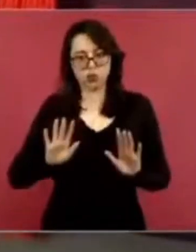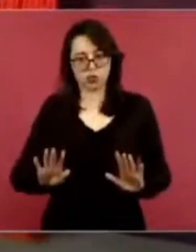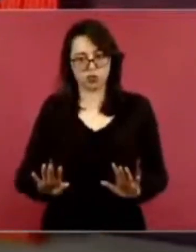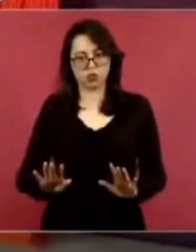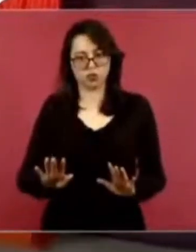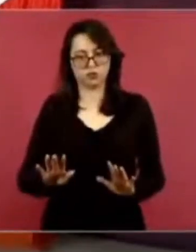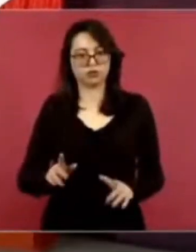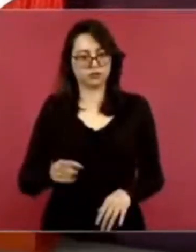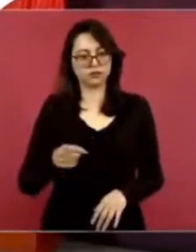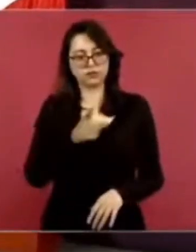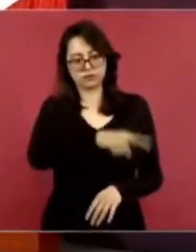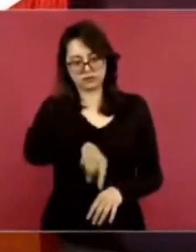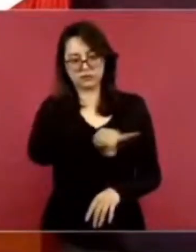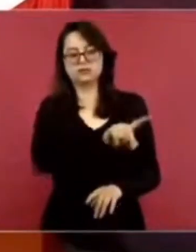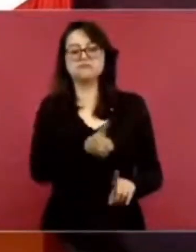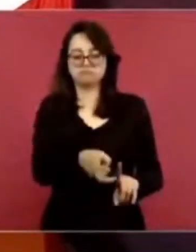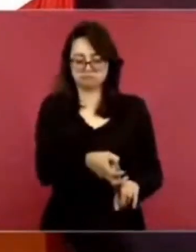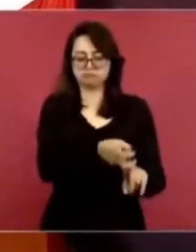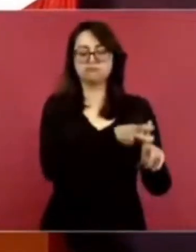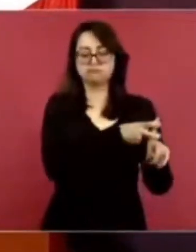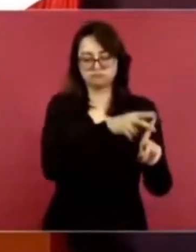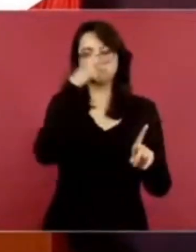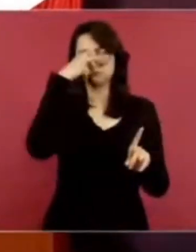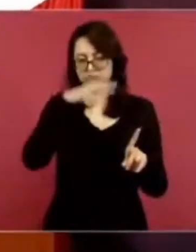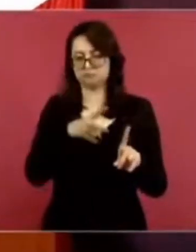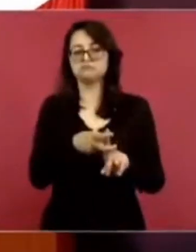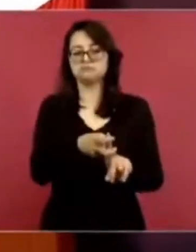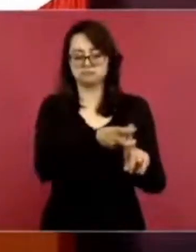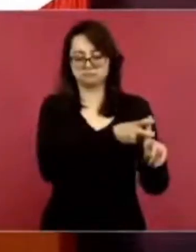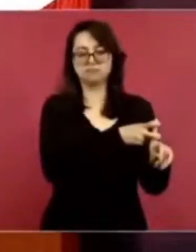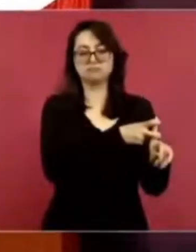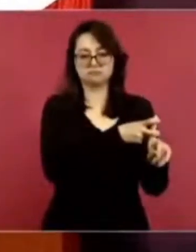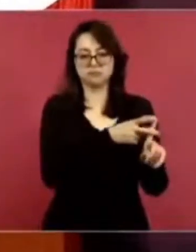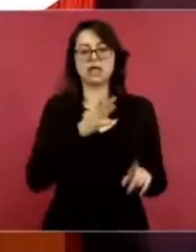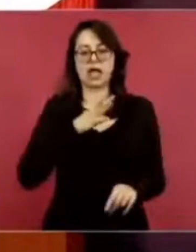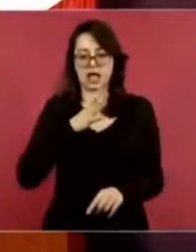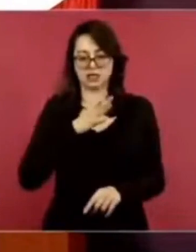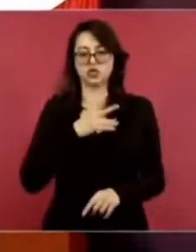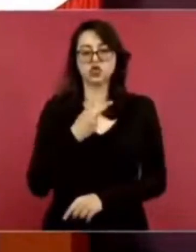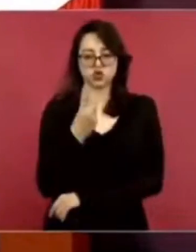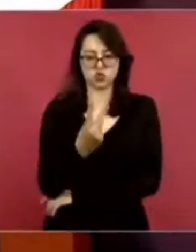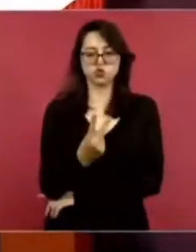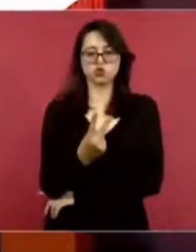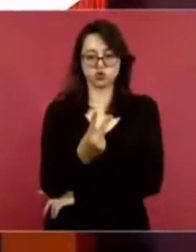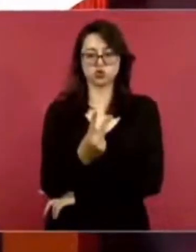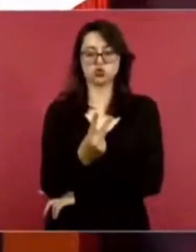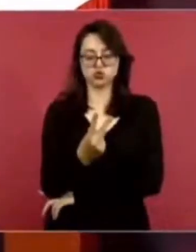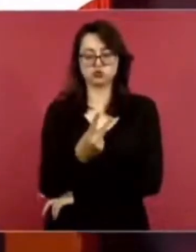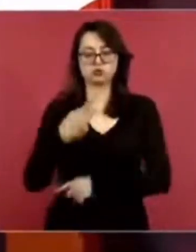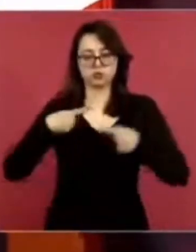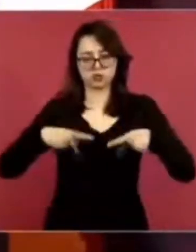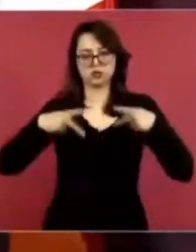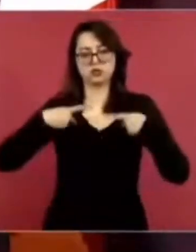liberación de dos personas que tenemos